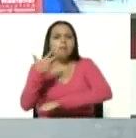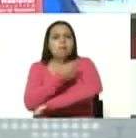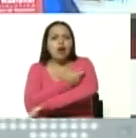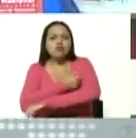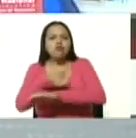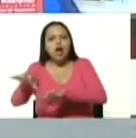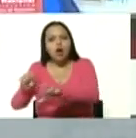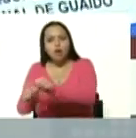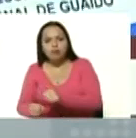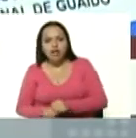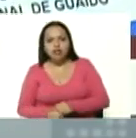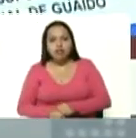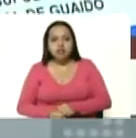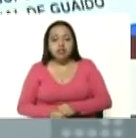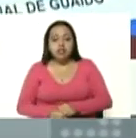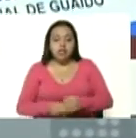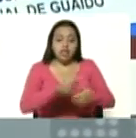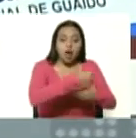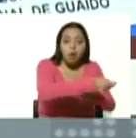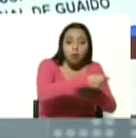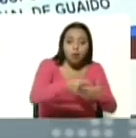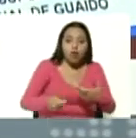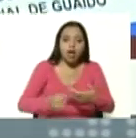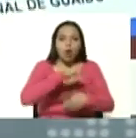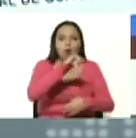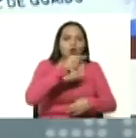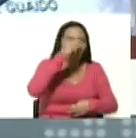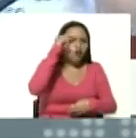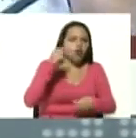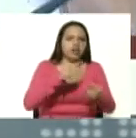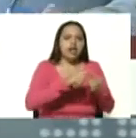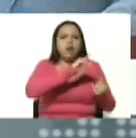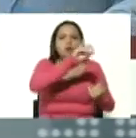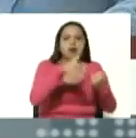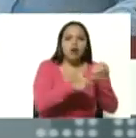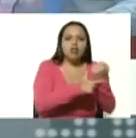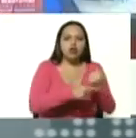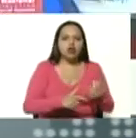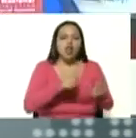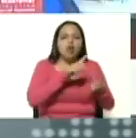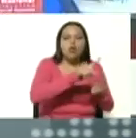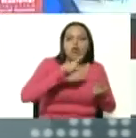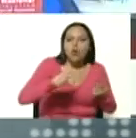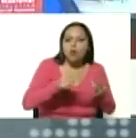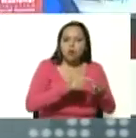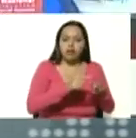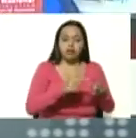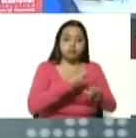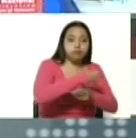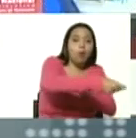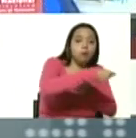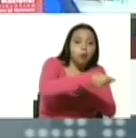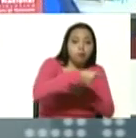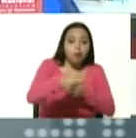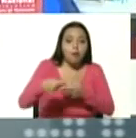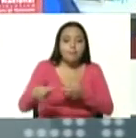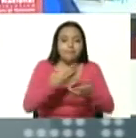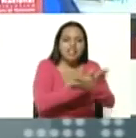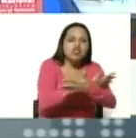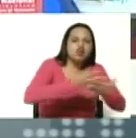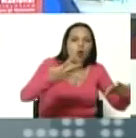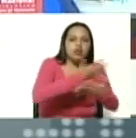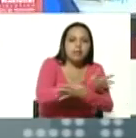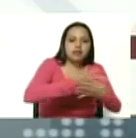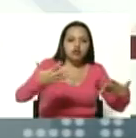trumpista corrupta entre Julio Borges Juan Guaidó Leopoldo López repartiéndose millones de dólares